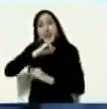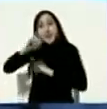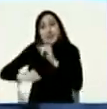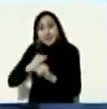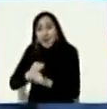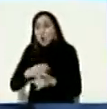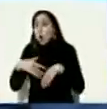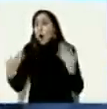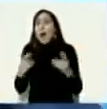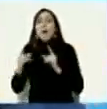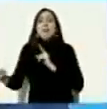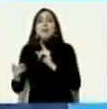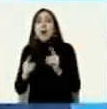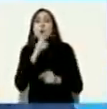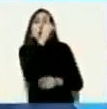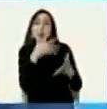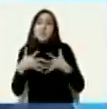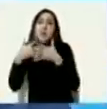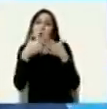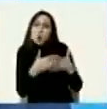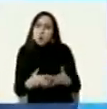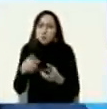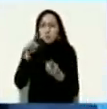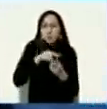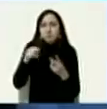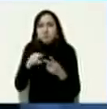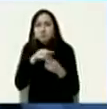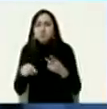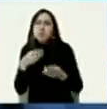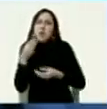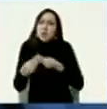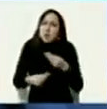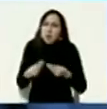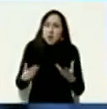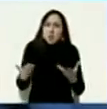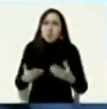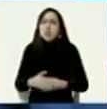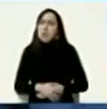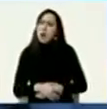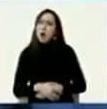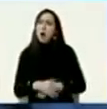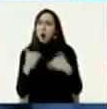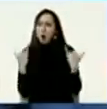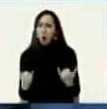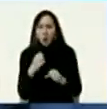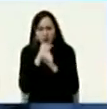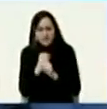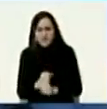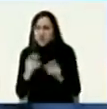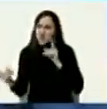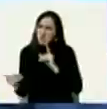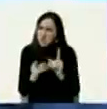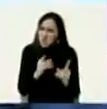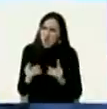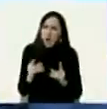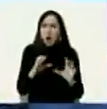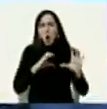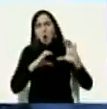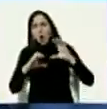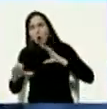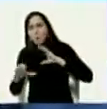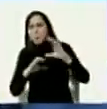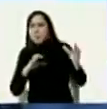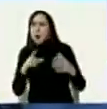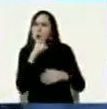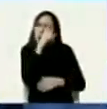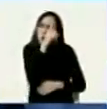ver con el diálogo con Estados Unidos está planteada un diálogo una mesa de acuerdos una conversación indirecta con